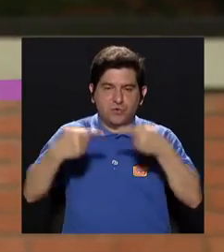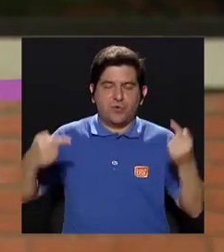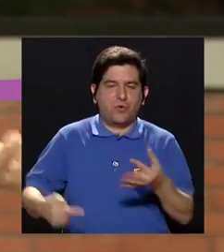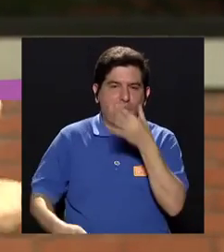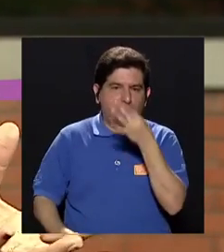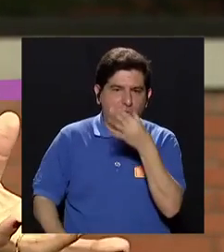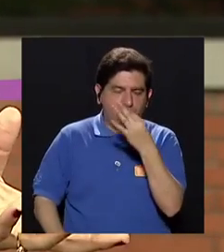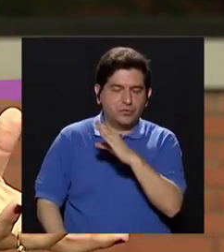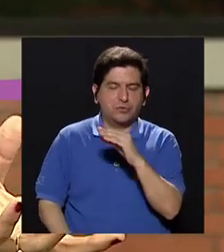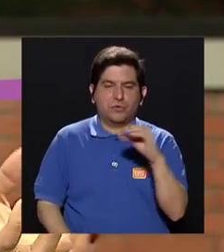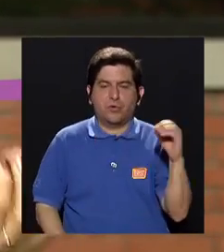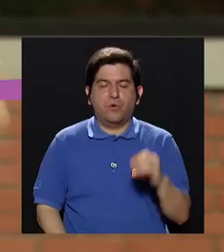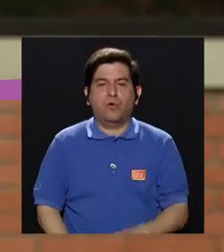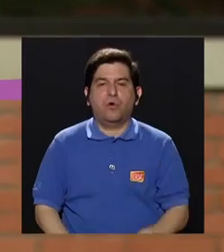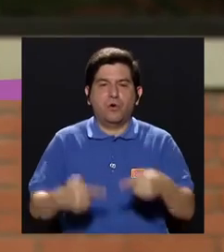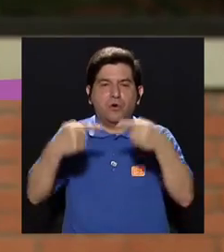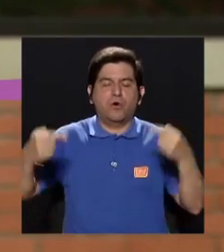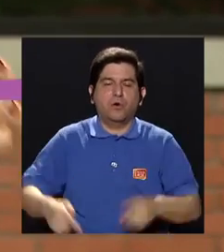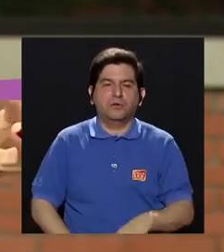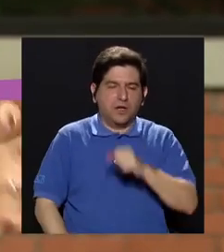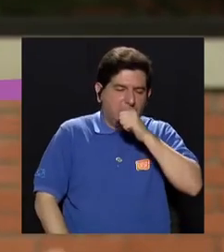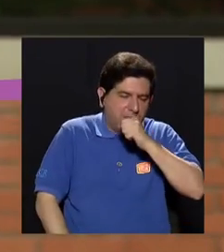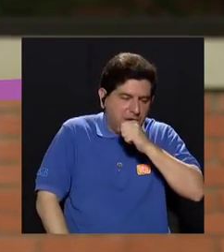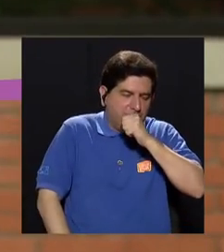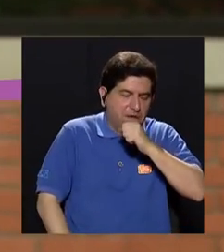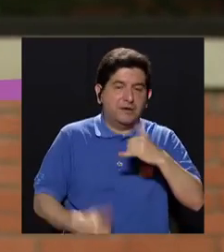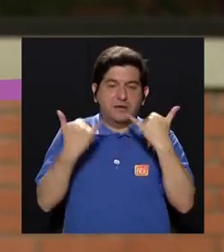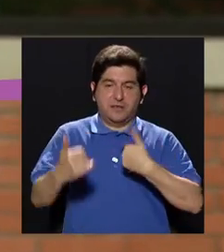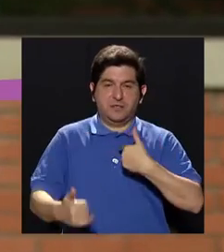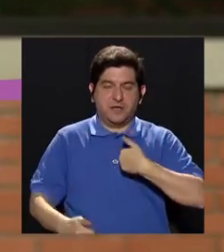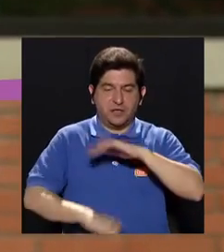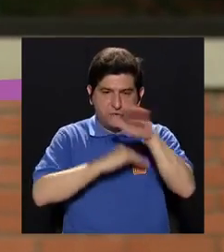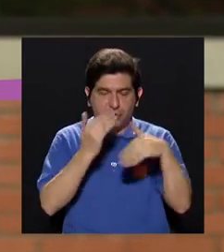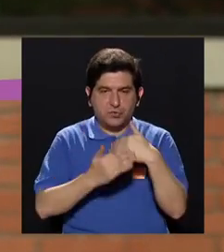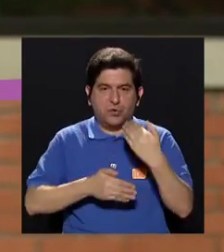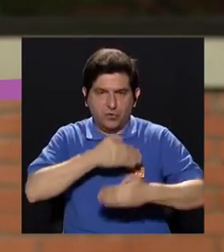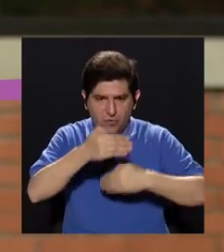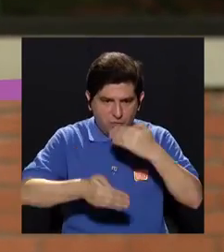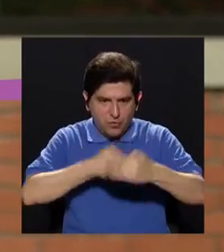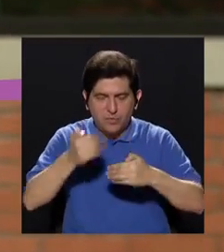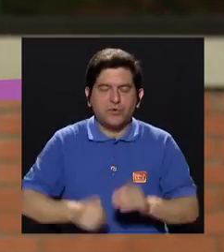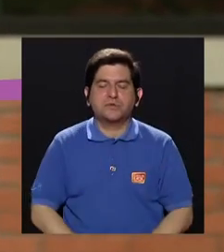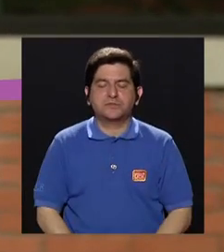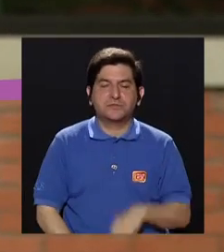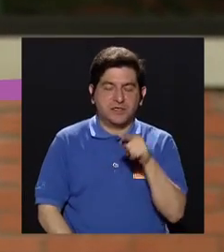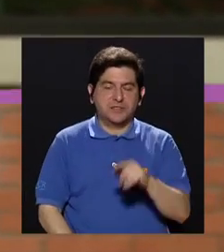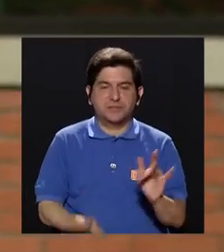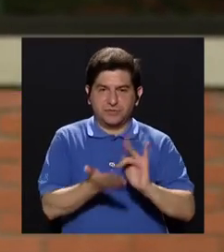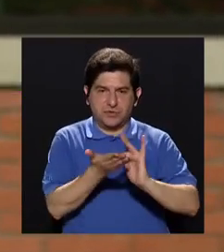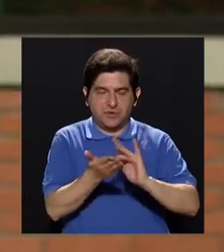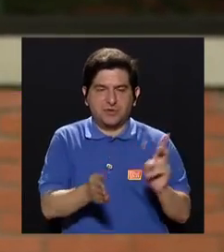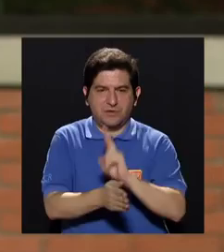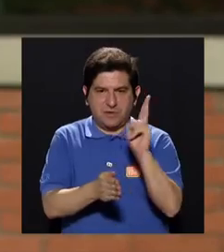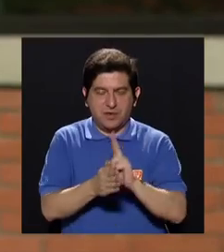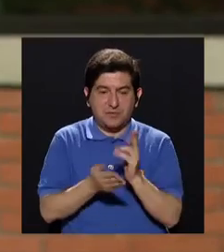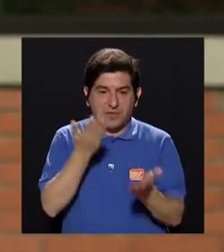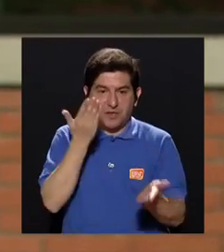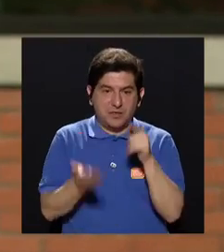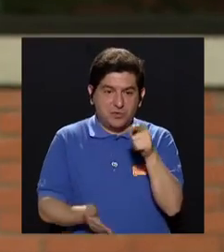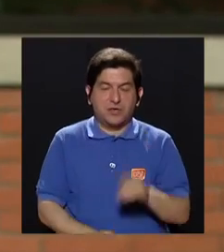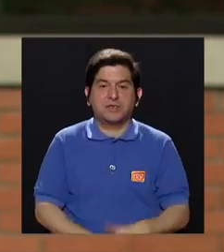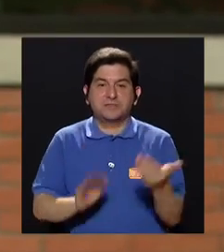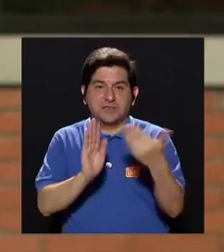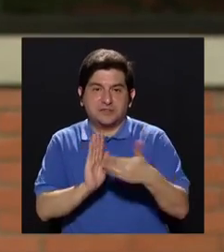toma un antigripal, ¿verdad? O algo para la tos. Y ya yo tengo todo un esquema de medicamentos y eso